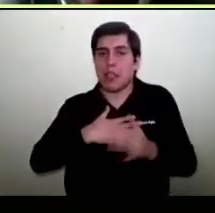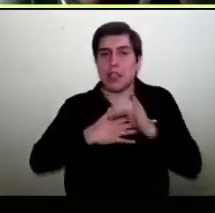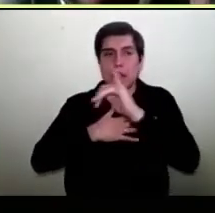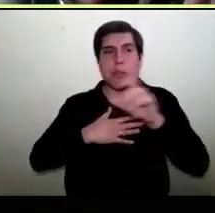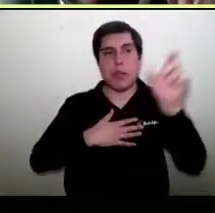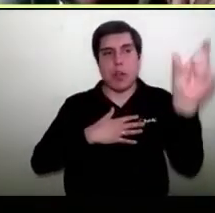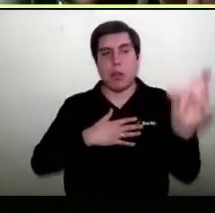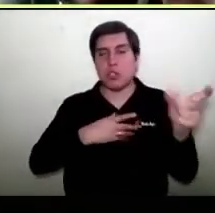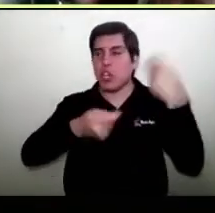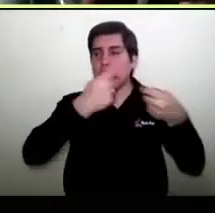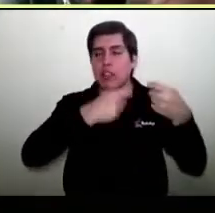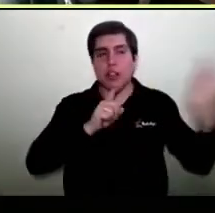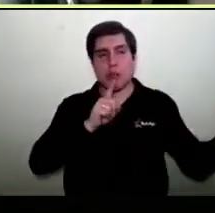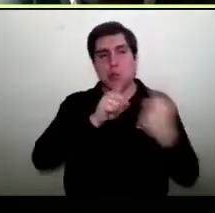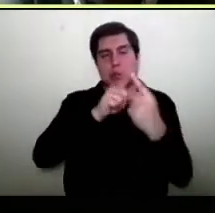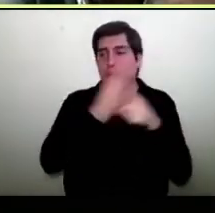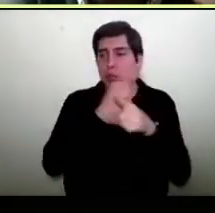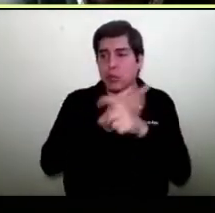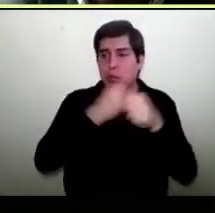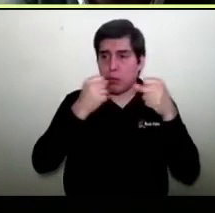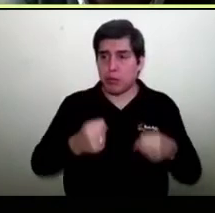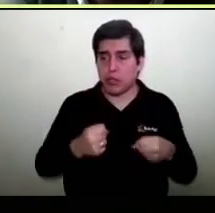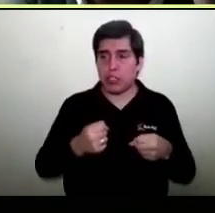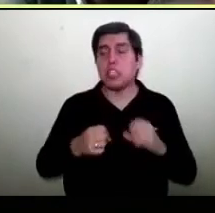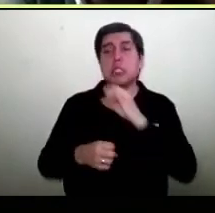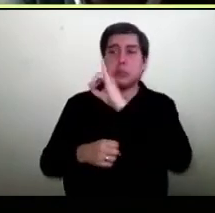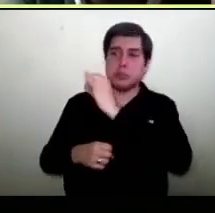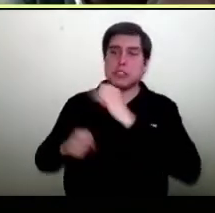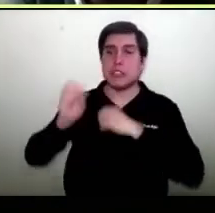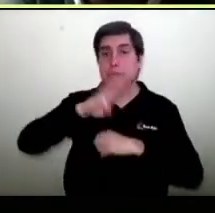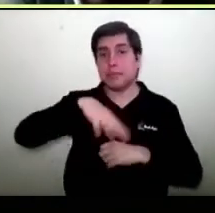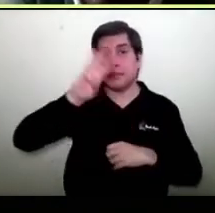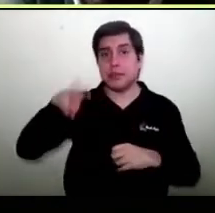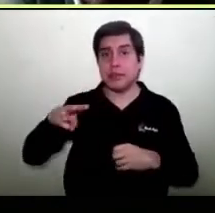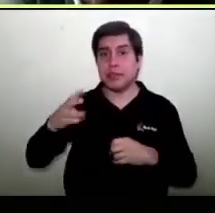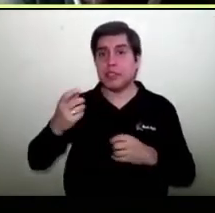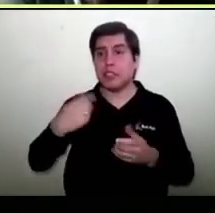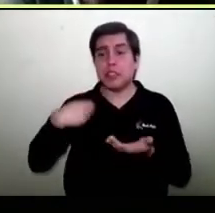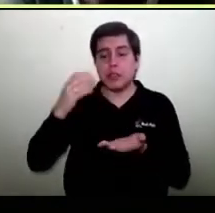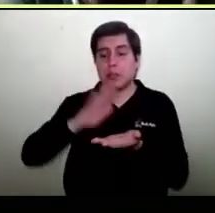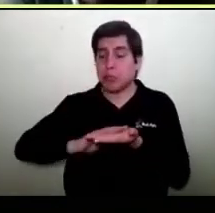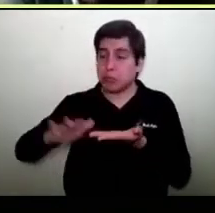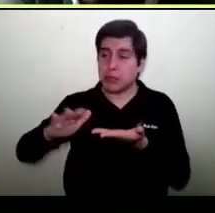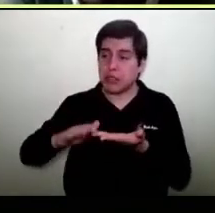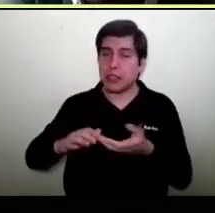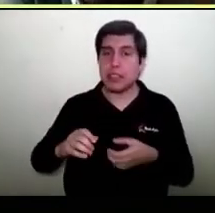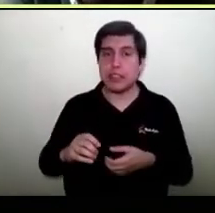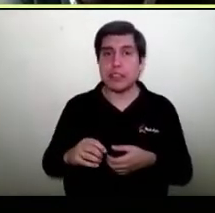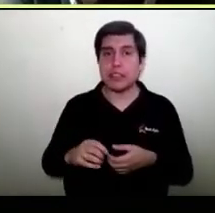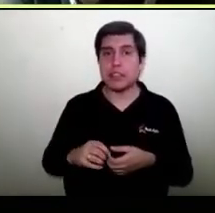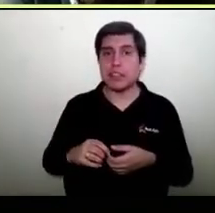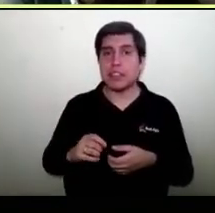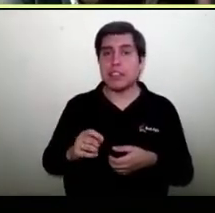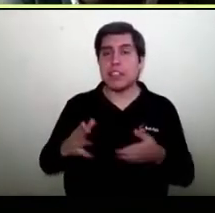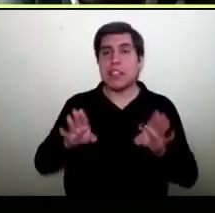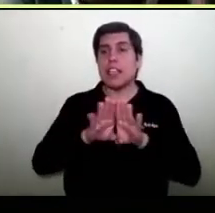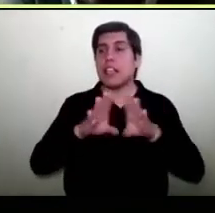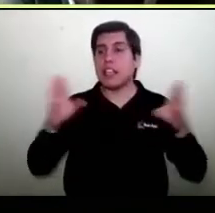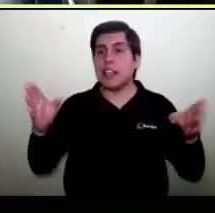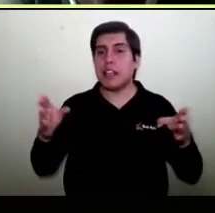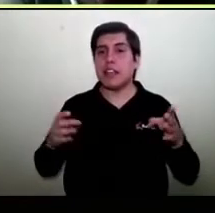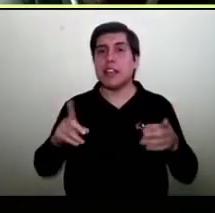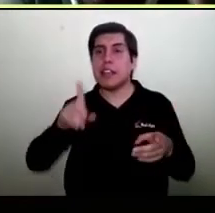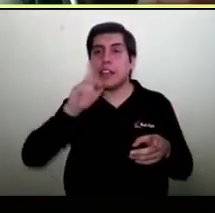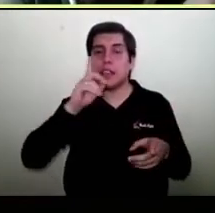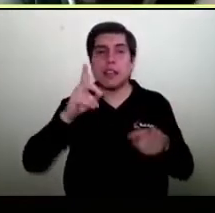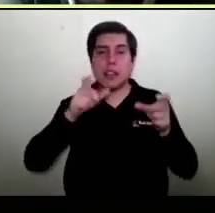al ser un mall virtual que no cobra comisiones acá está súper abierto el cliente está